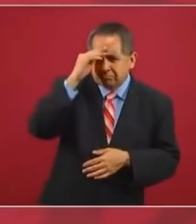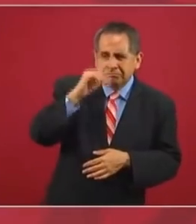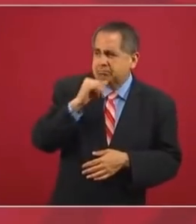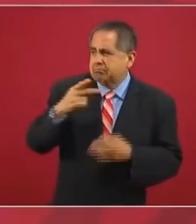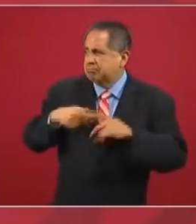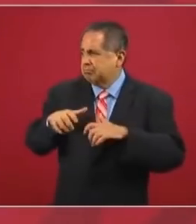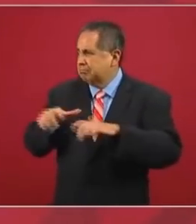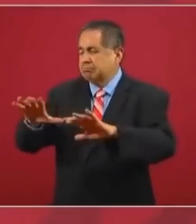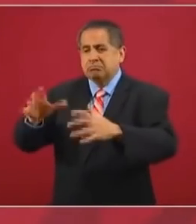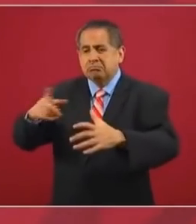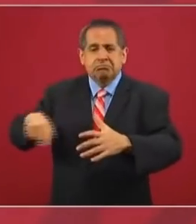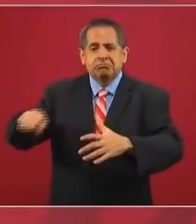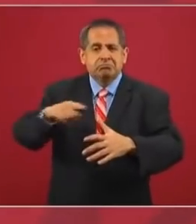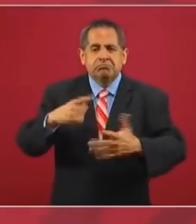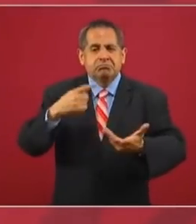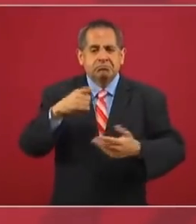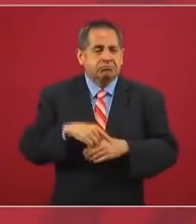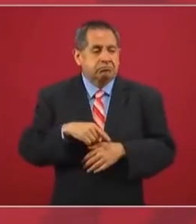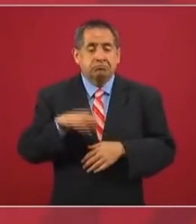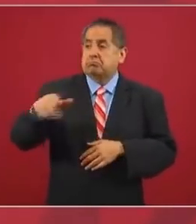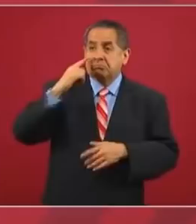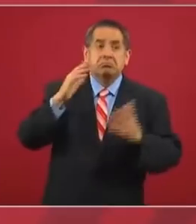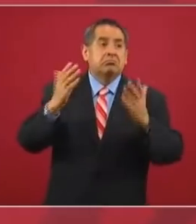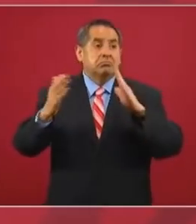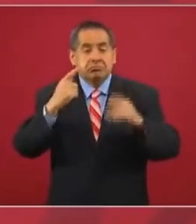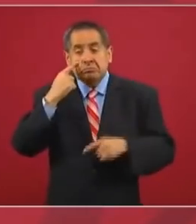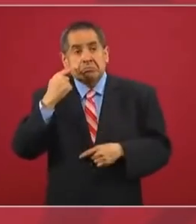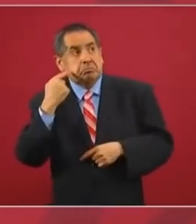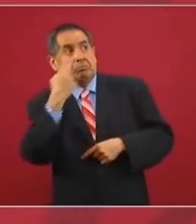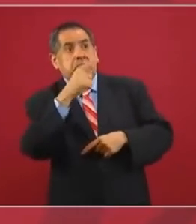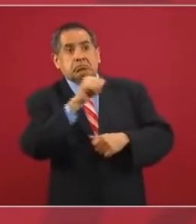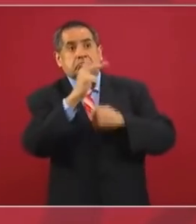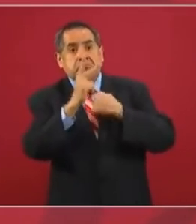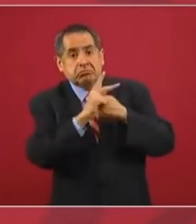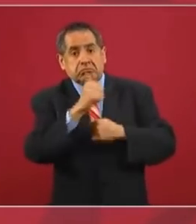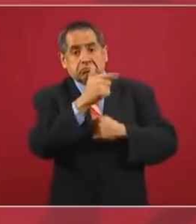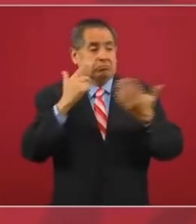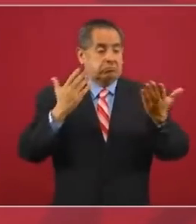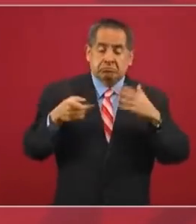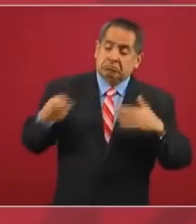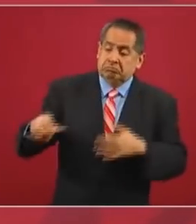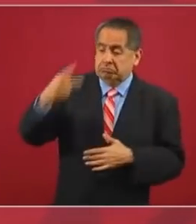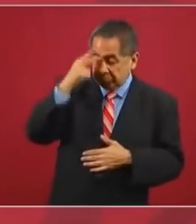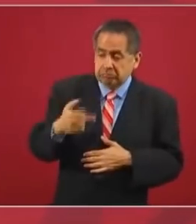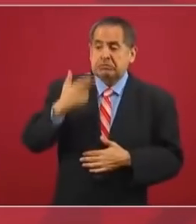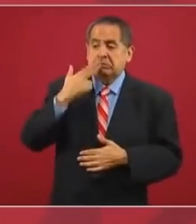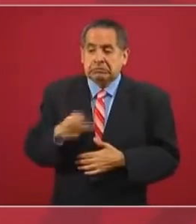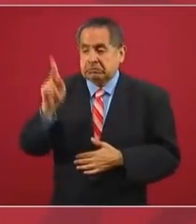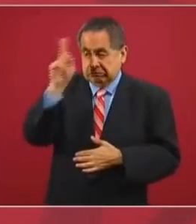población de los países nos compara y nos pone como